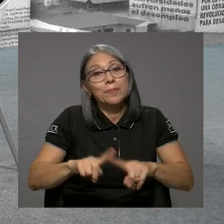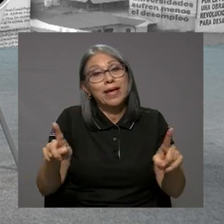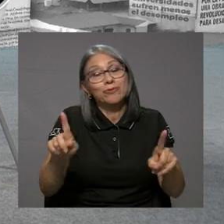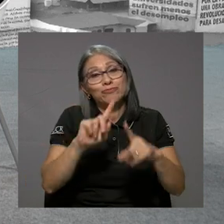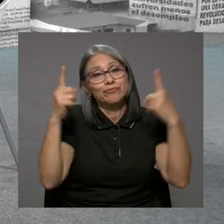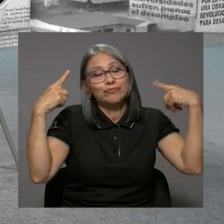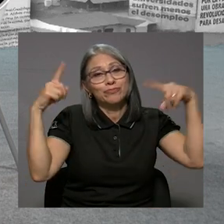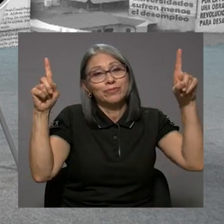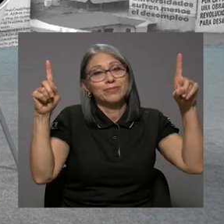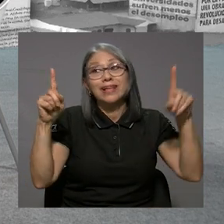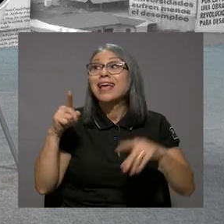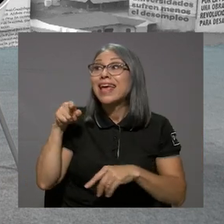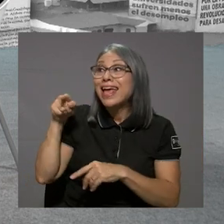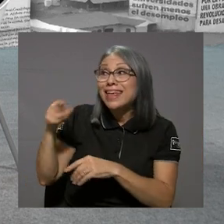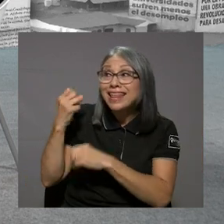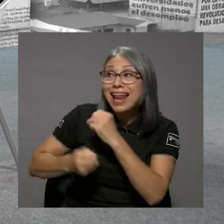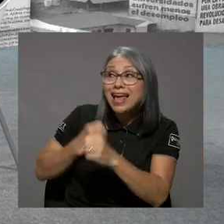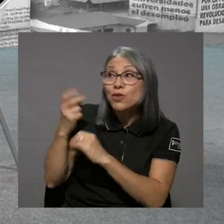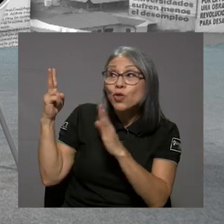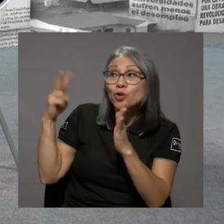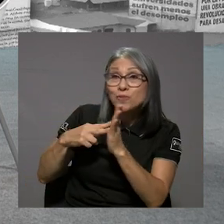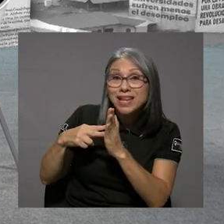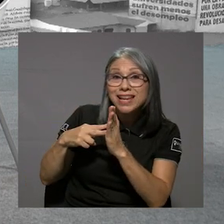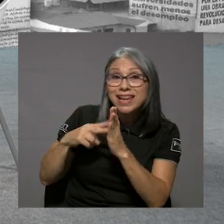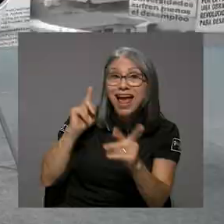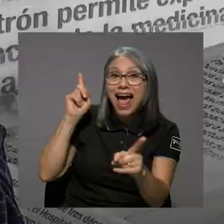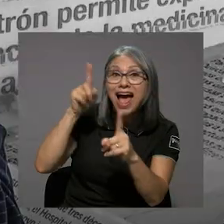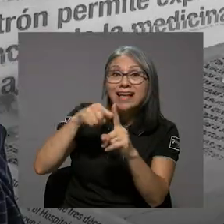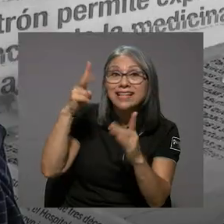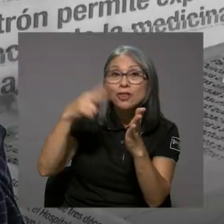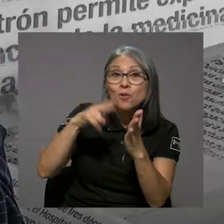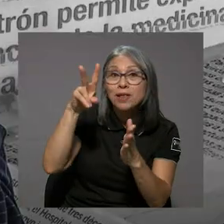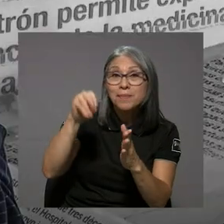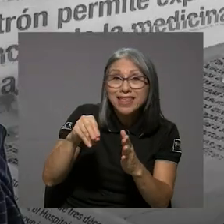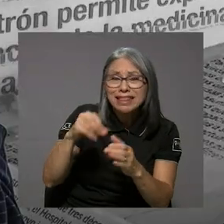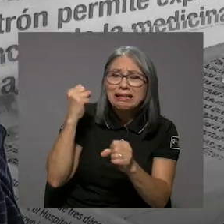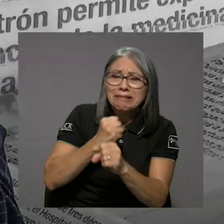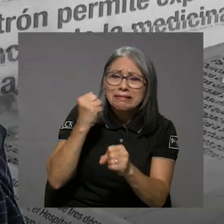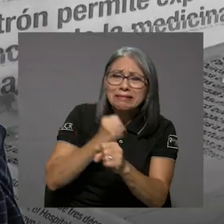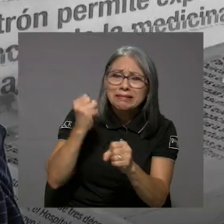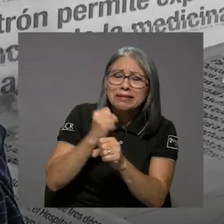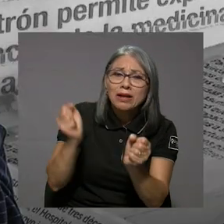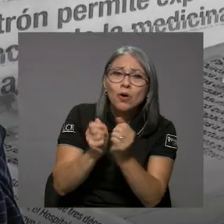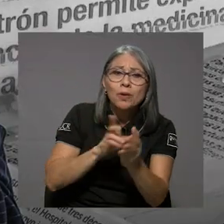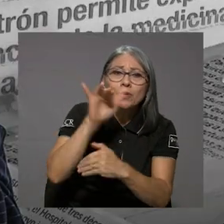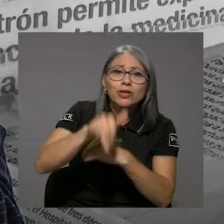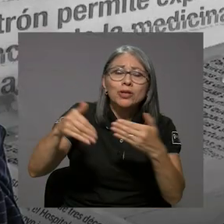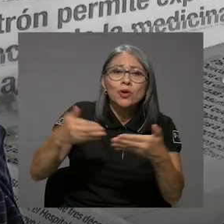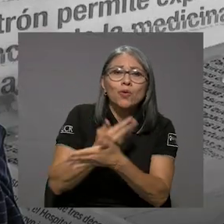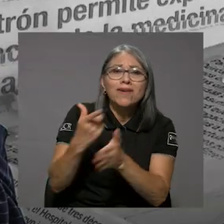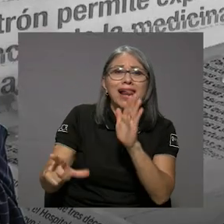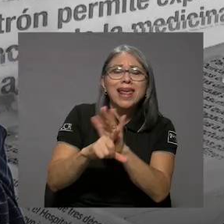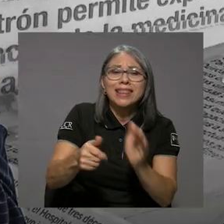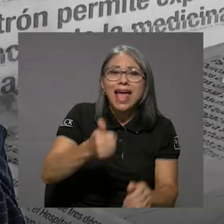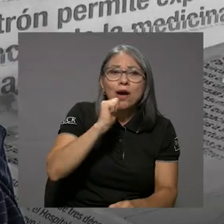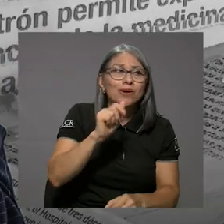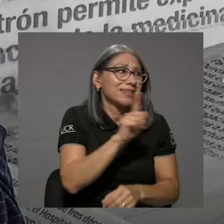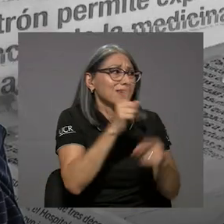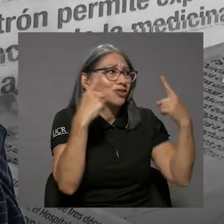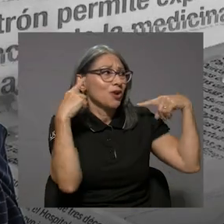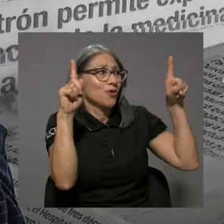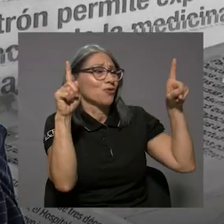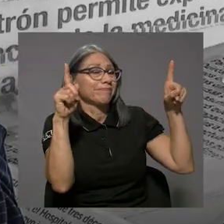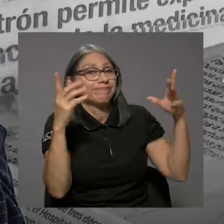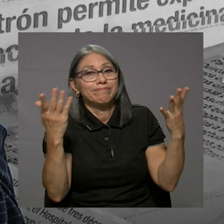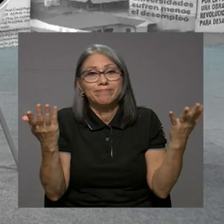no se logró y ese es un tema. 2000, del año 2000 hasta el 2020 trabajamos en ese proyecto de la nueva ley de aguas. Y no